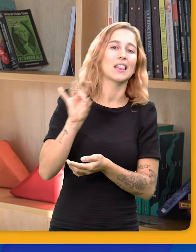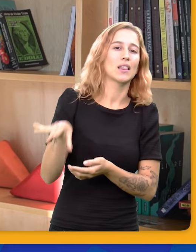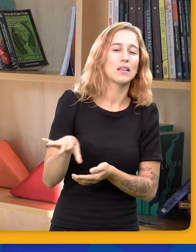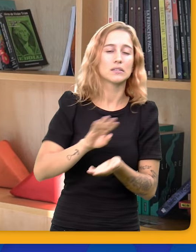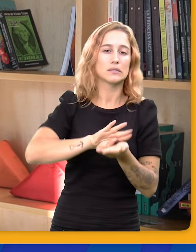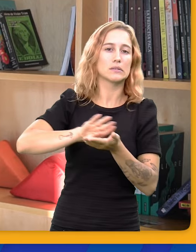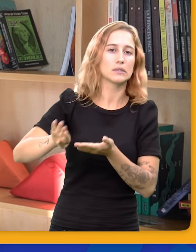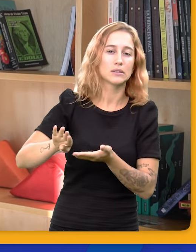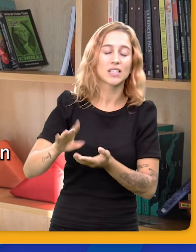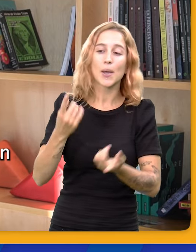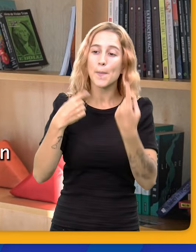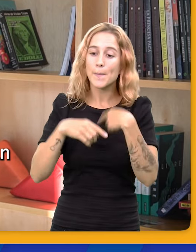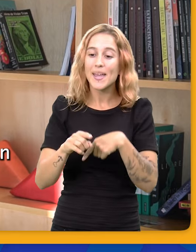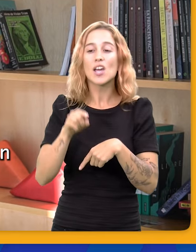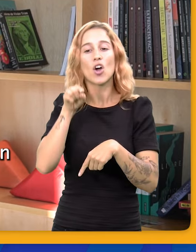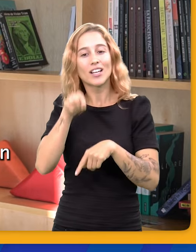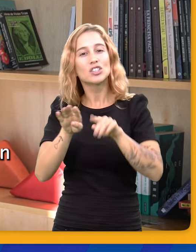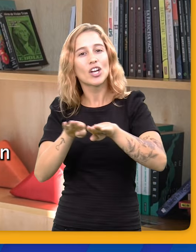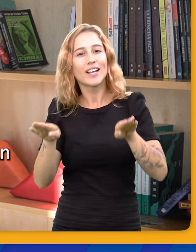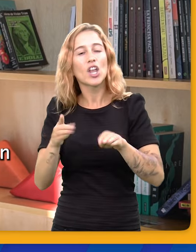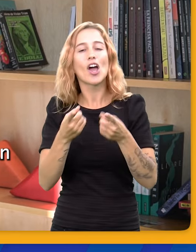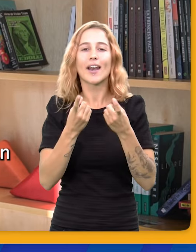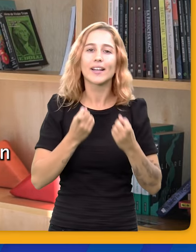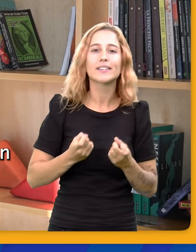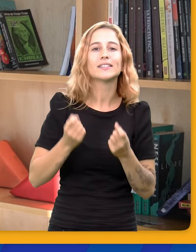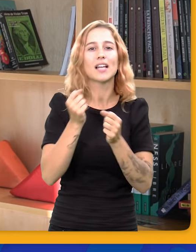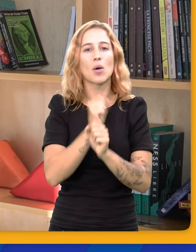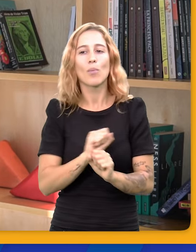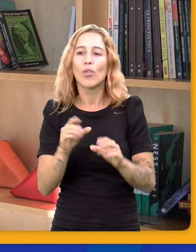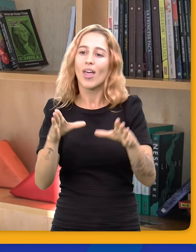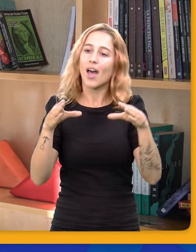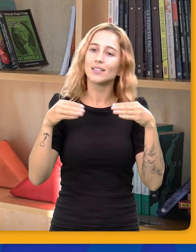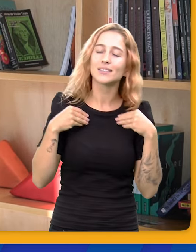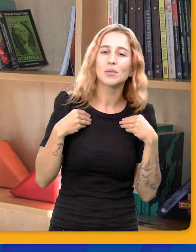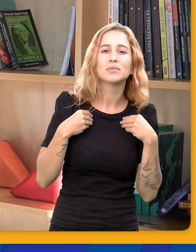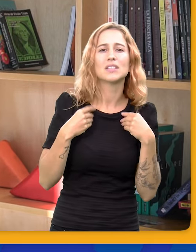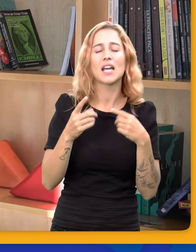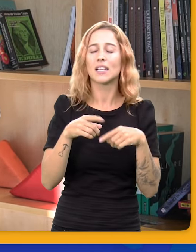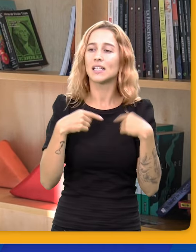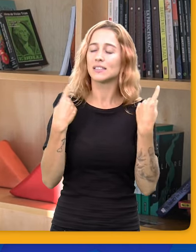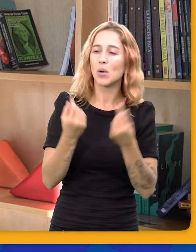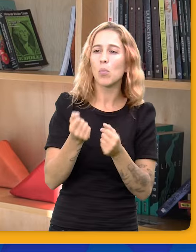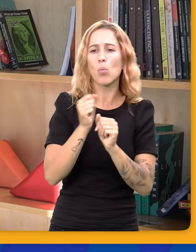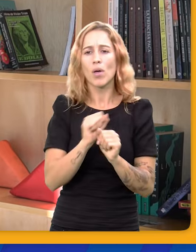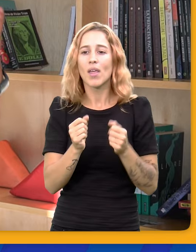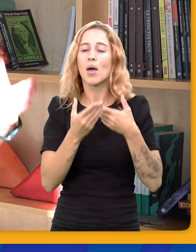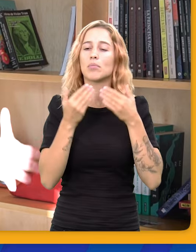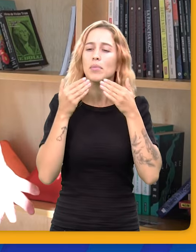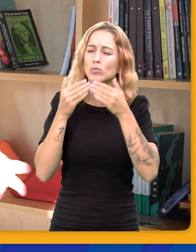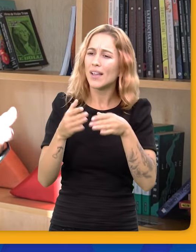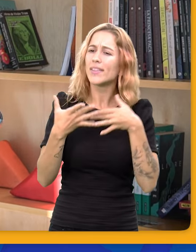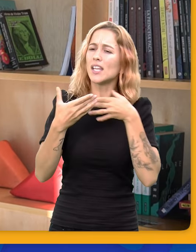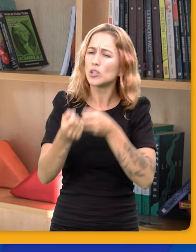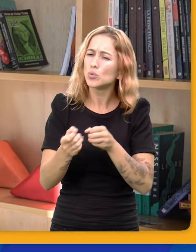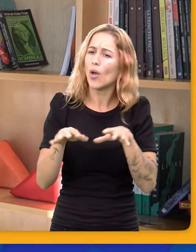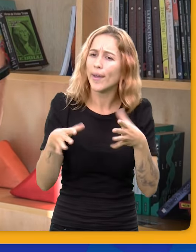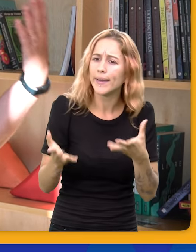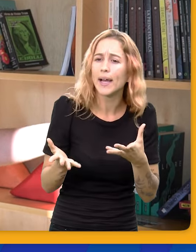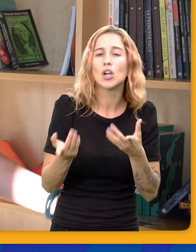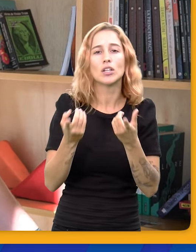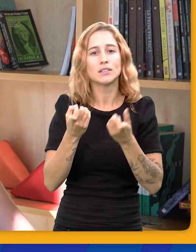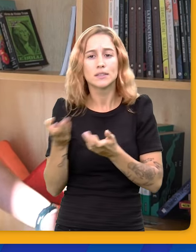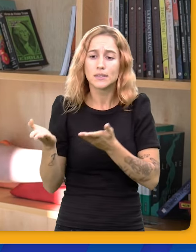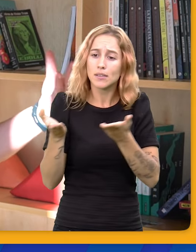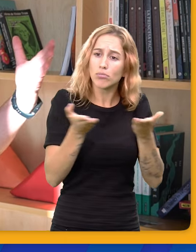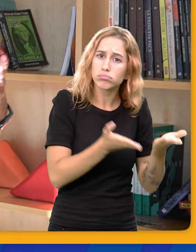Y las familias lo que necesitan, los niños lo que necesitan es que sean aceptados, que se pregunten en todo caso. Te puedo ayudar en algo,